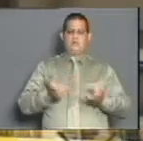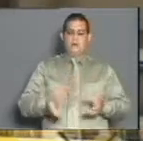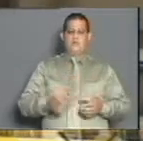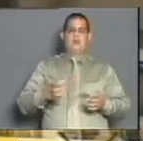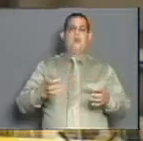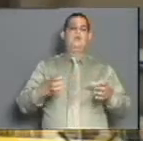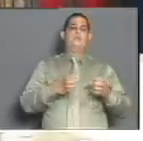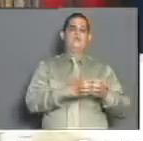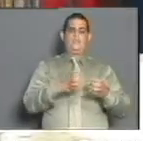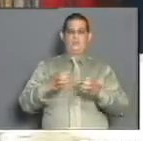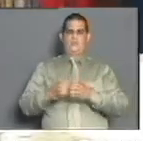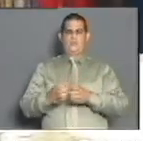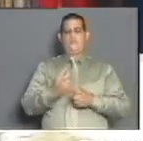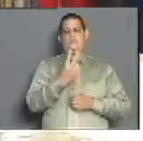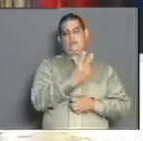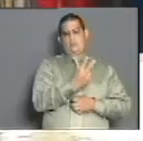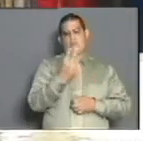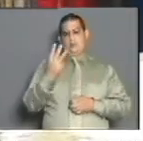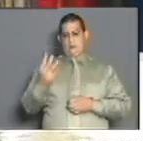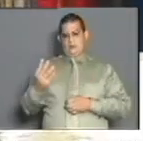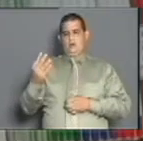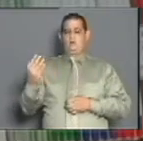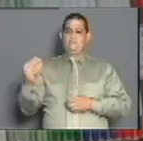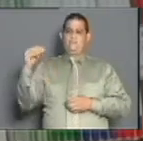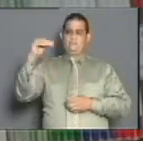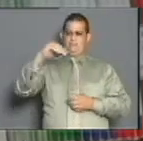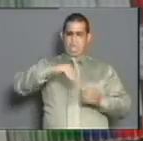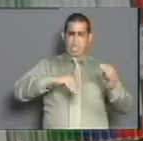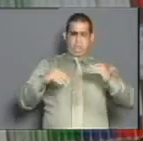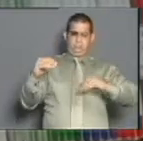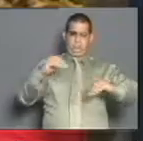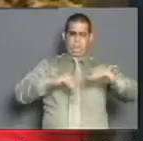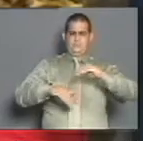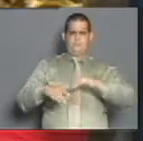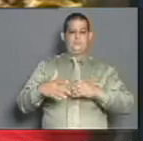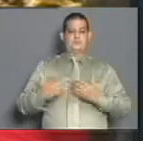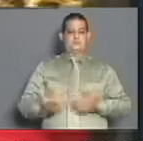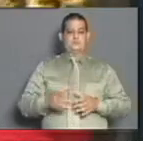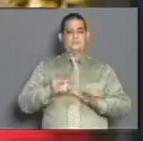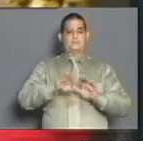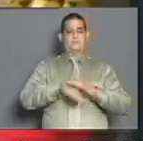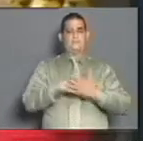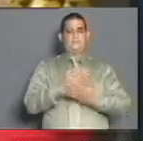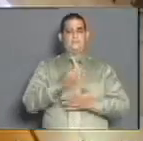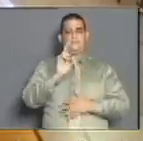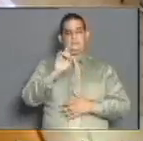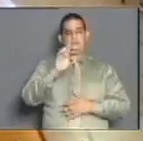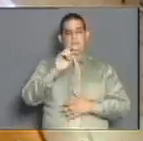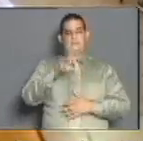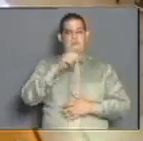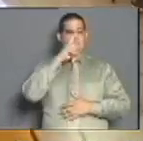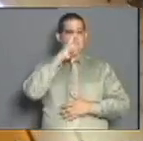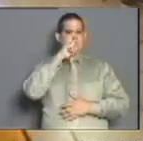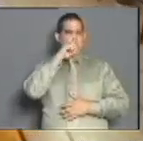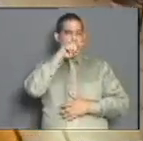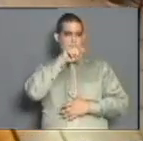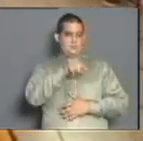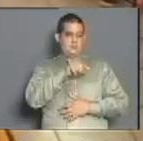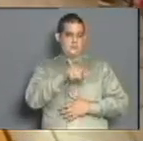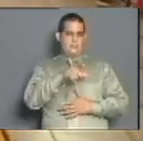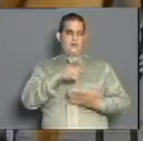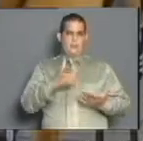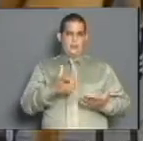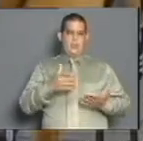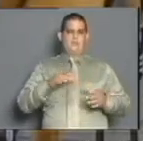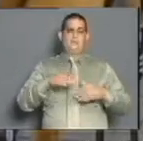segundo y tercer grupo de estudiantes que se incorporarán a las aulas a partir del 15 de noviembre próximo en espera de la culminación